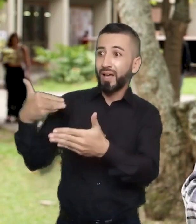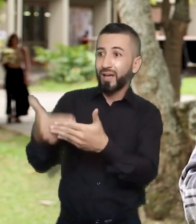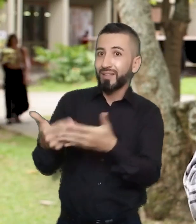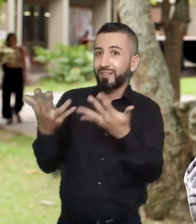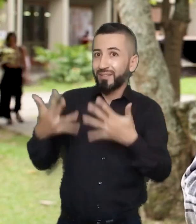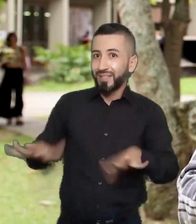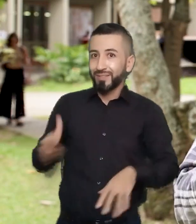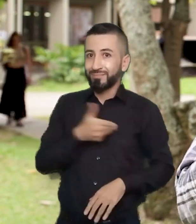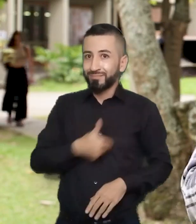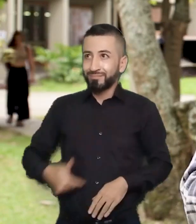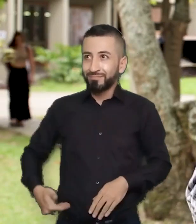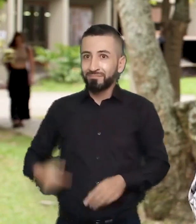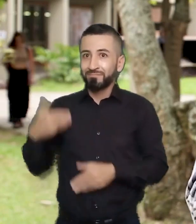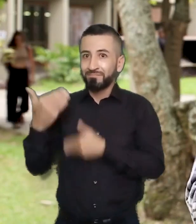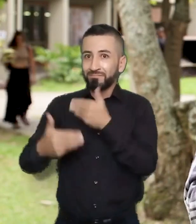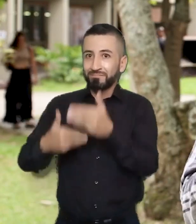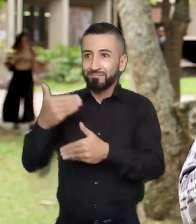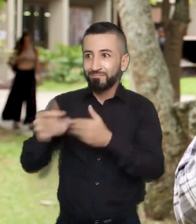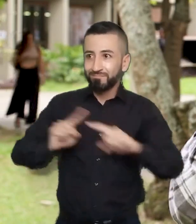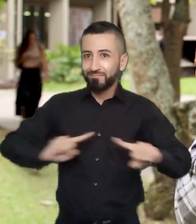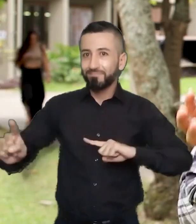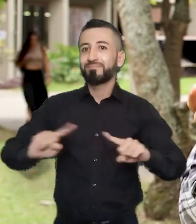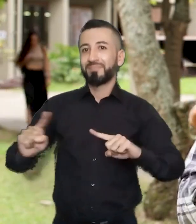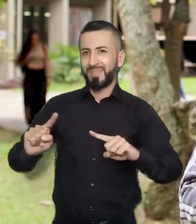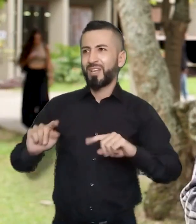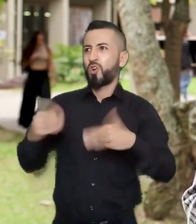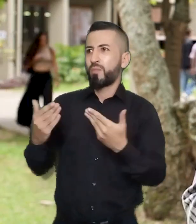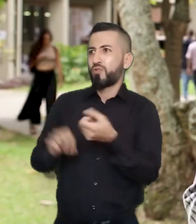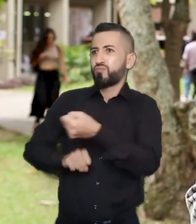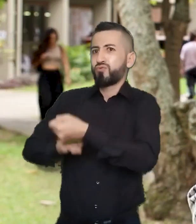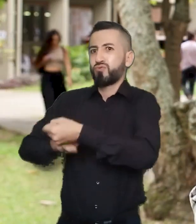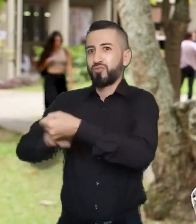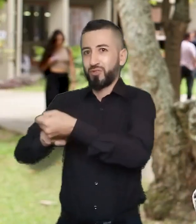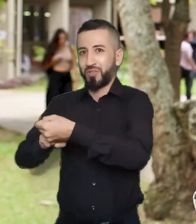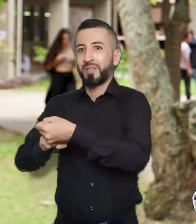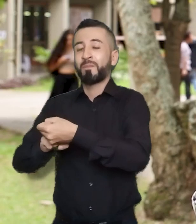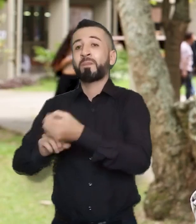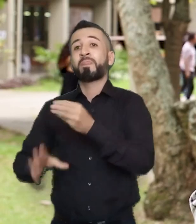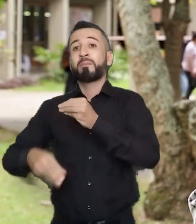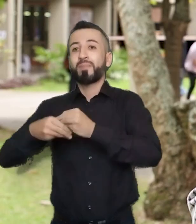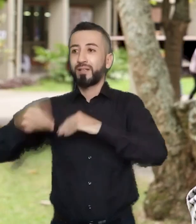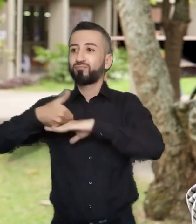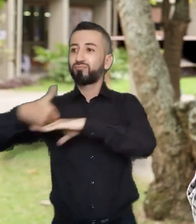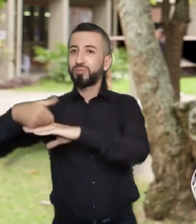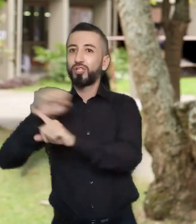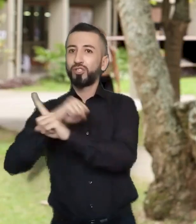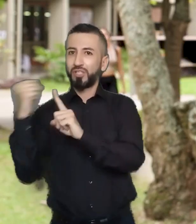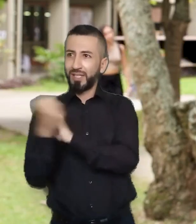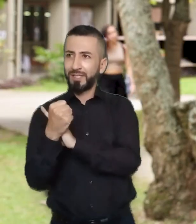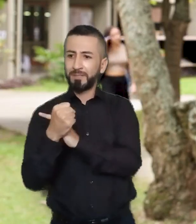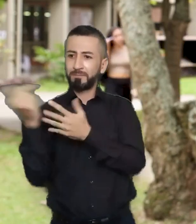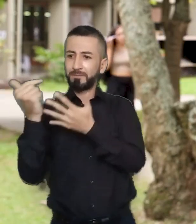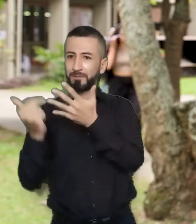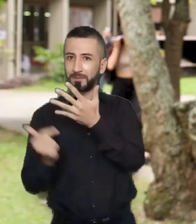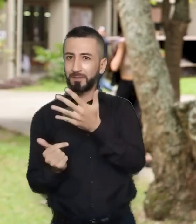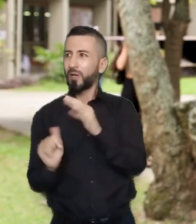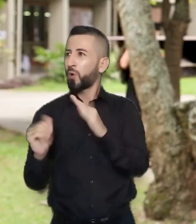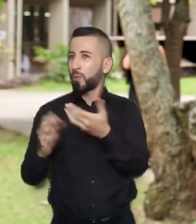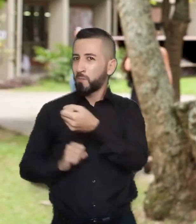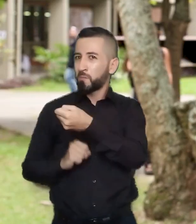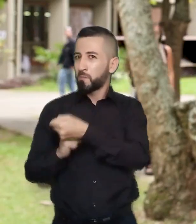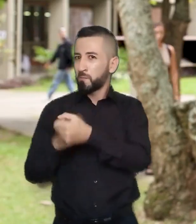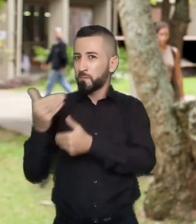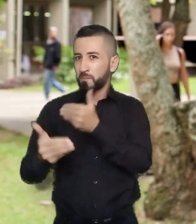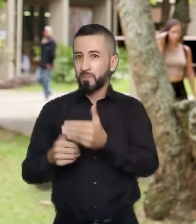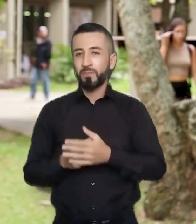mandato para llevar a cabo reformas que en buena medida estuvieron inspiradas también por las demandas del estallido social. Lo segundo, que es un elemento medio